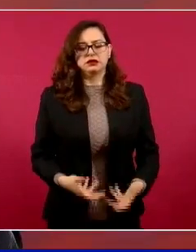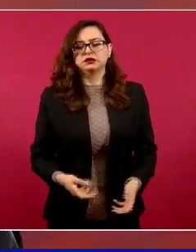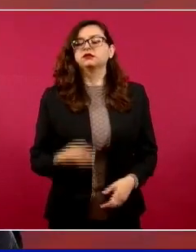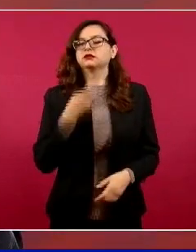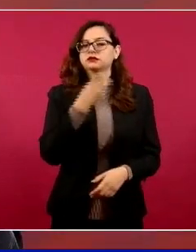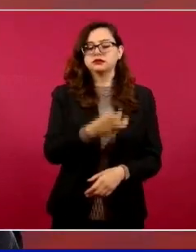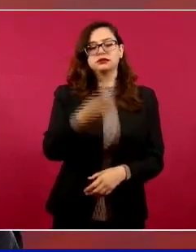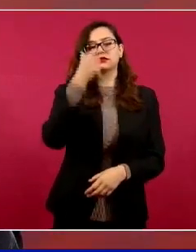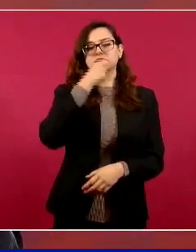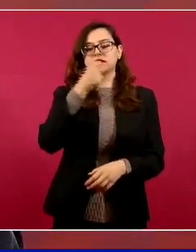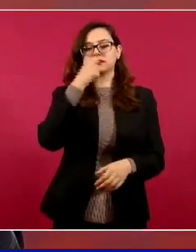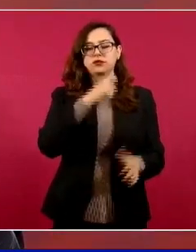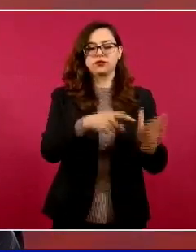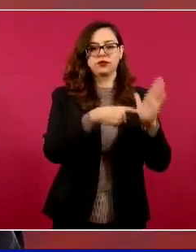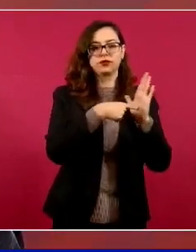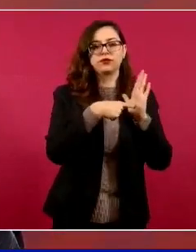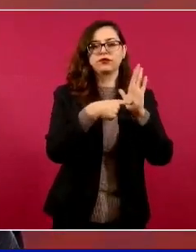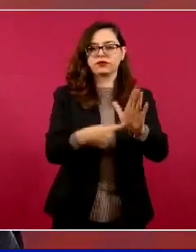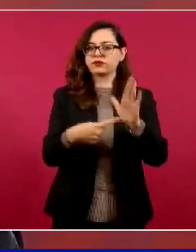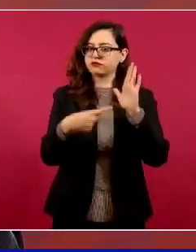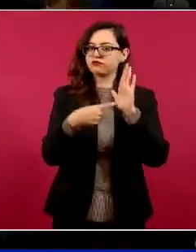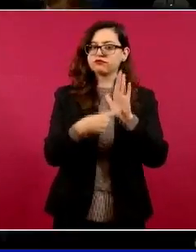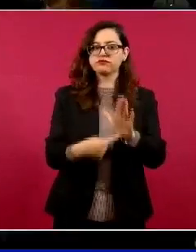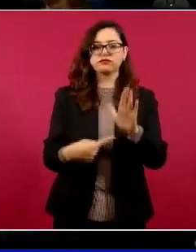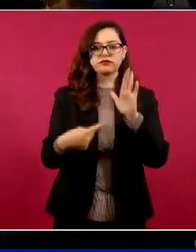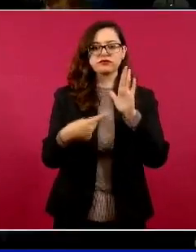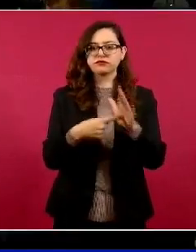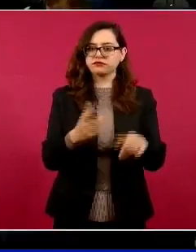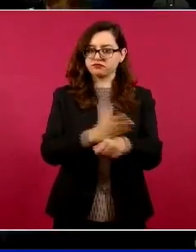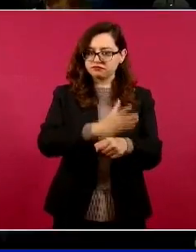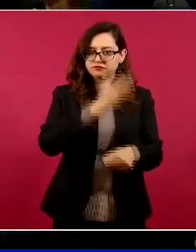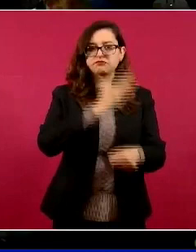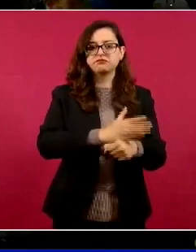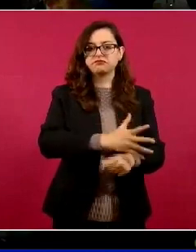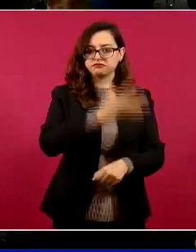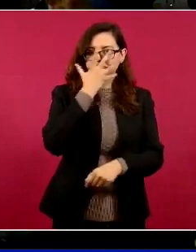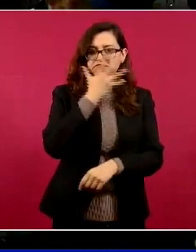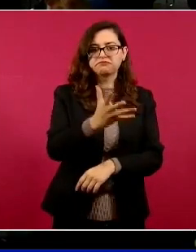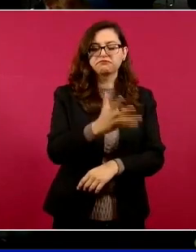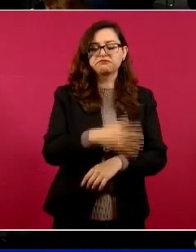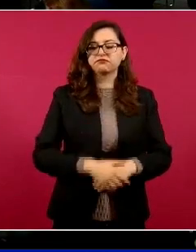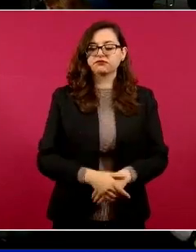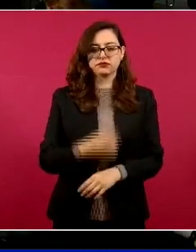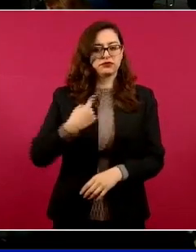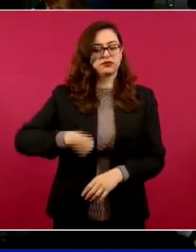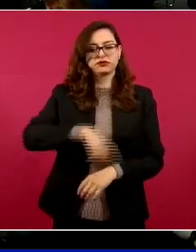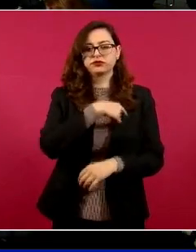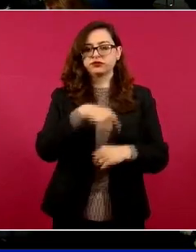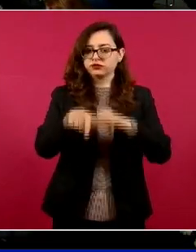la impunidad y lo vamos a seguir haciendo. Es una postura muy clara.